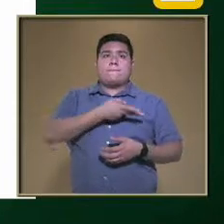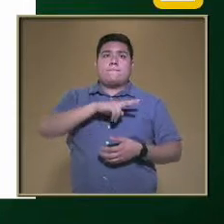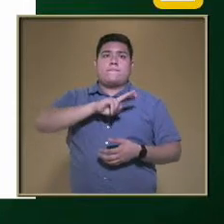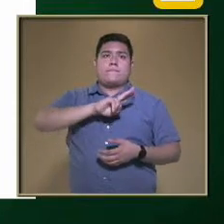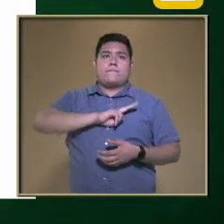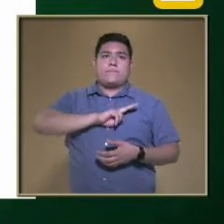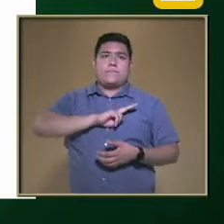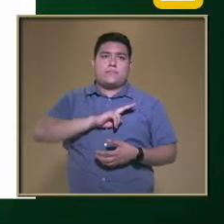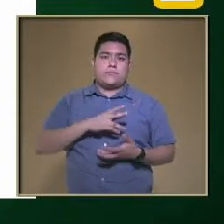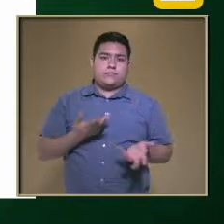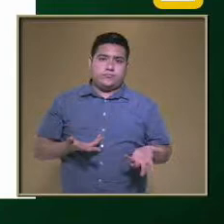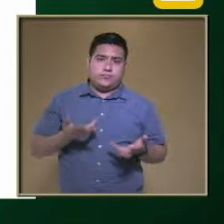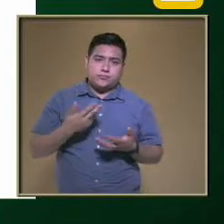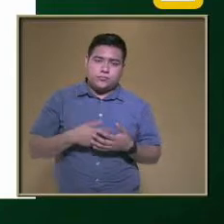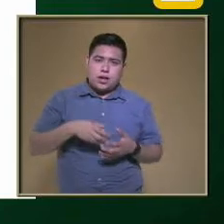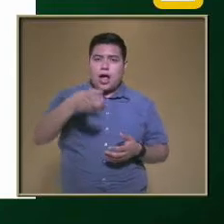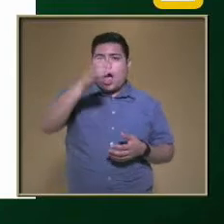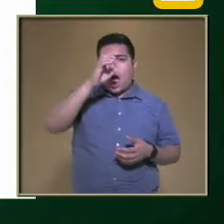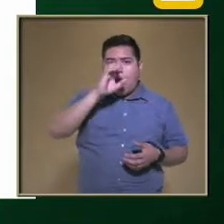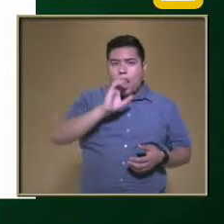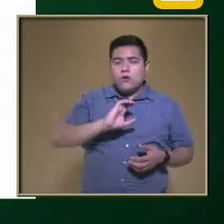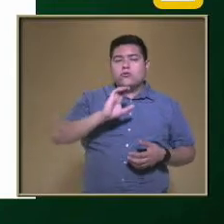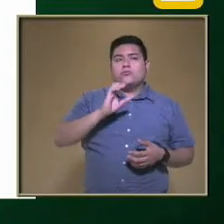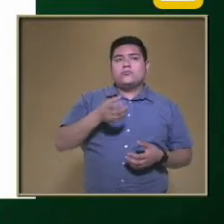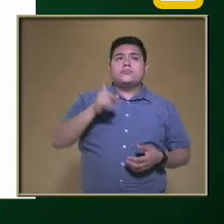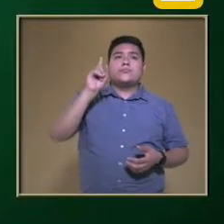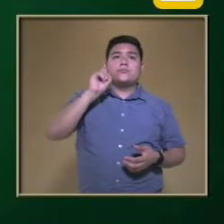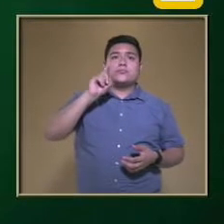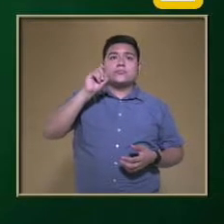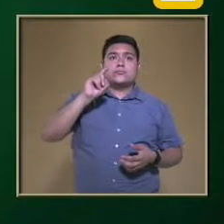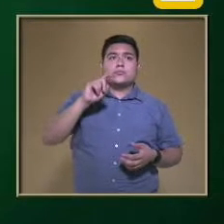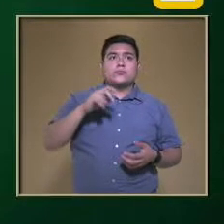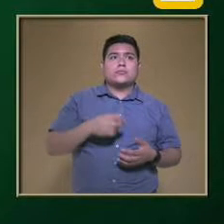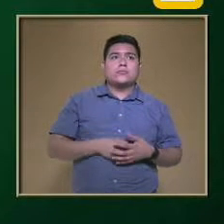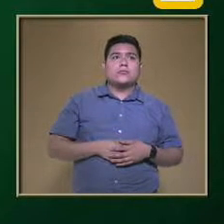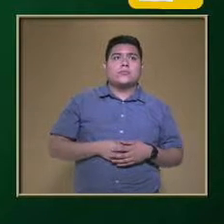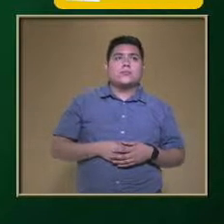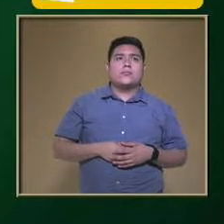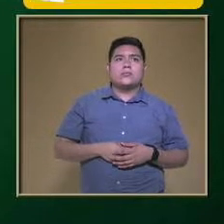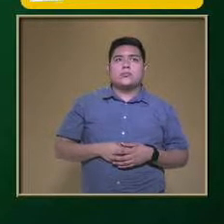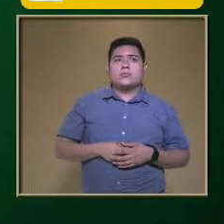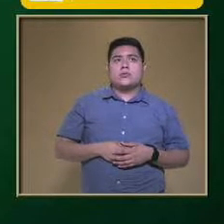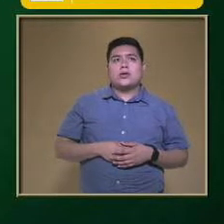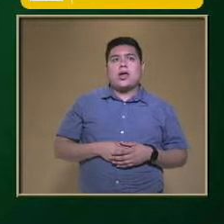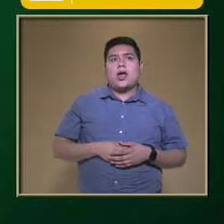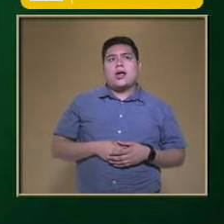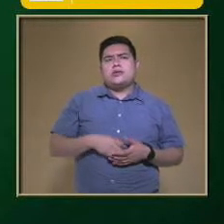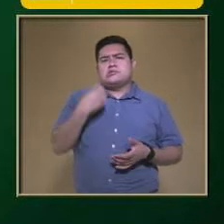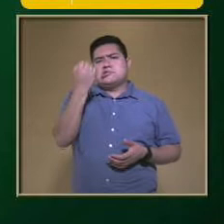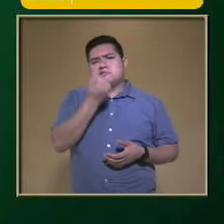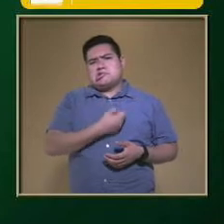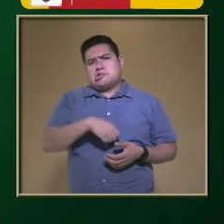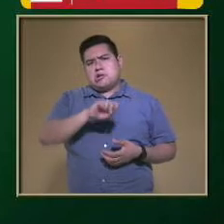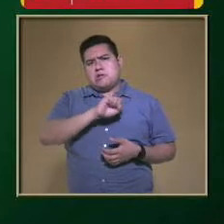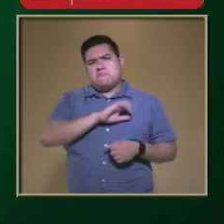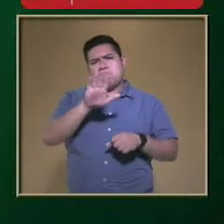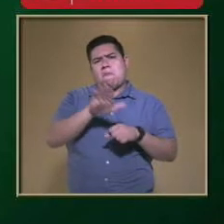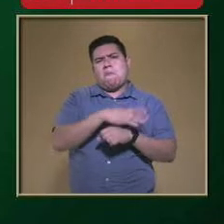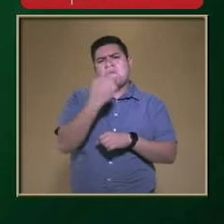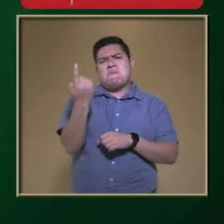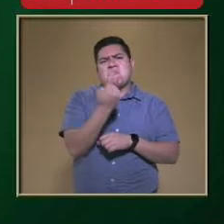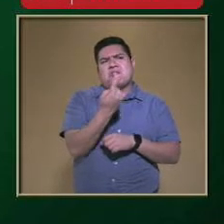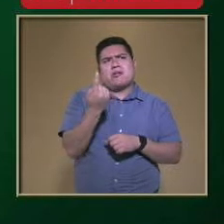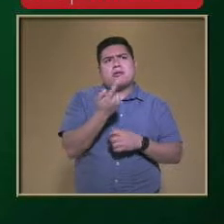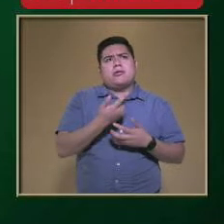hacerse de agua A tomar agua ¿Verdad? Ingerirla Y nutrimentos ¿Y nutrición para qué? ¿Por qué hablamos de nutrición?